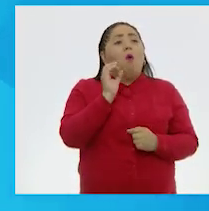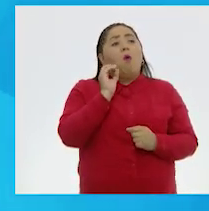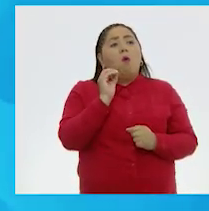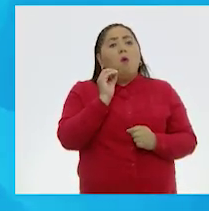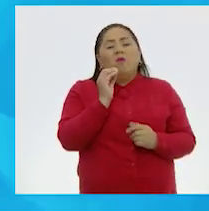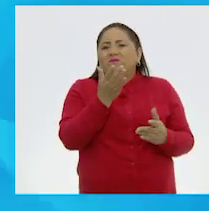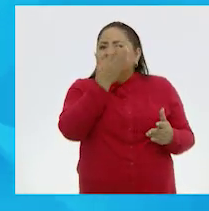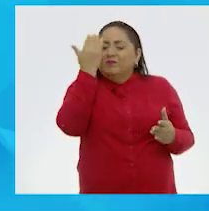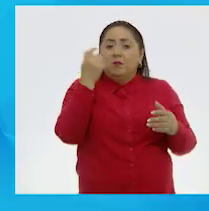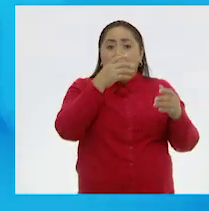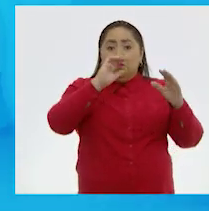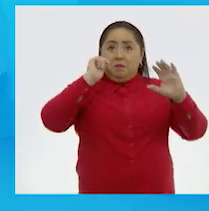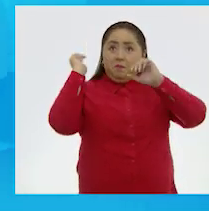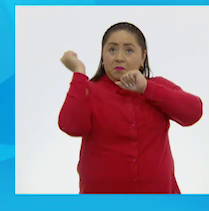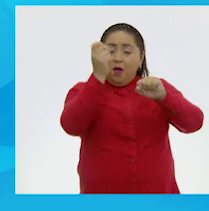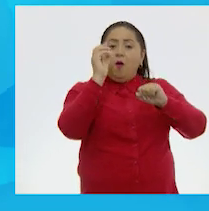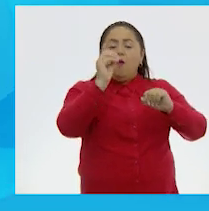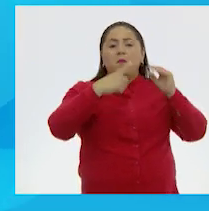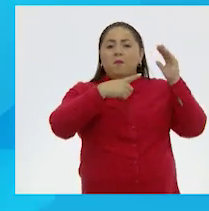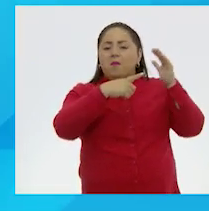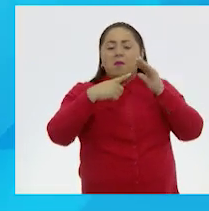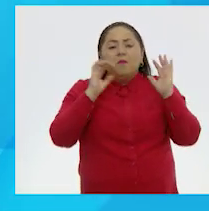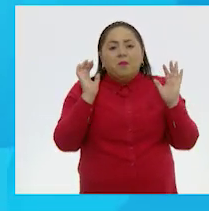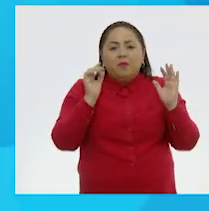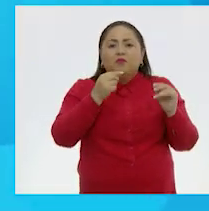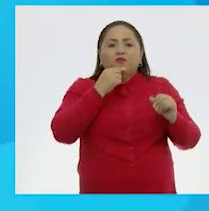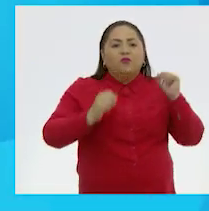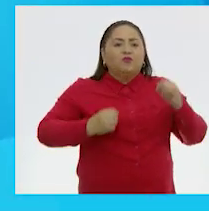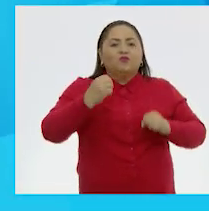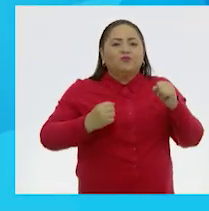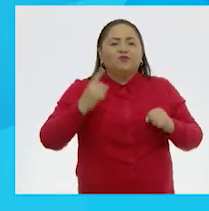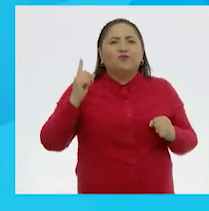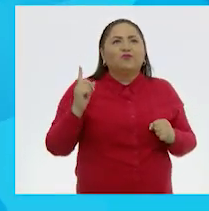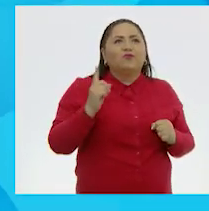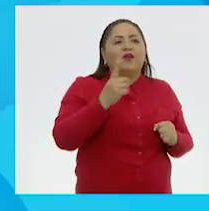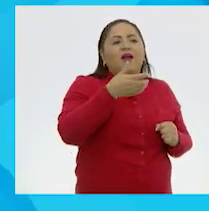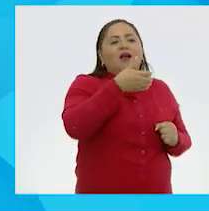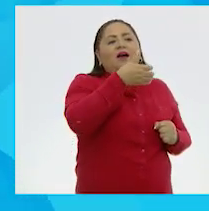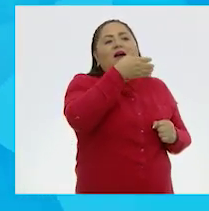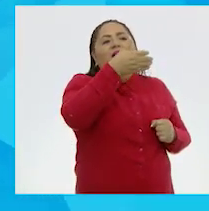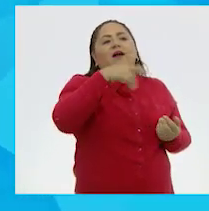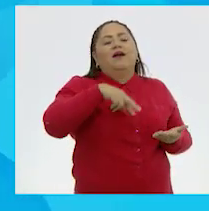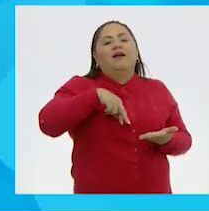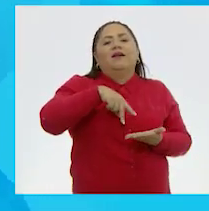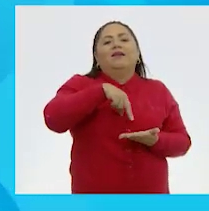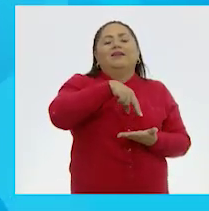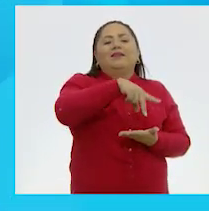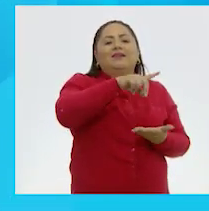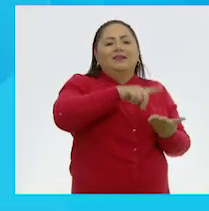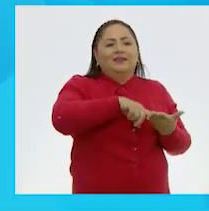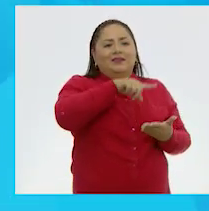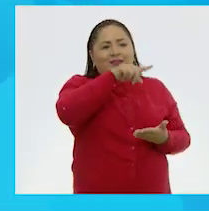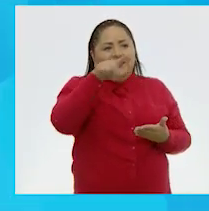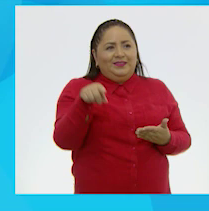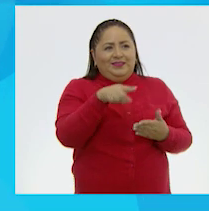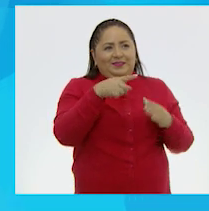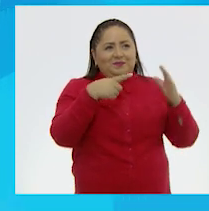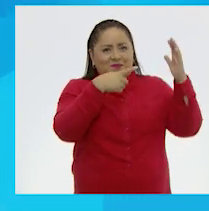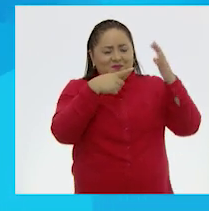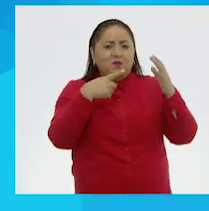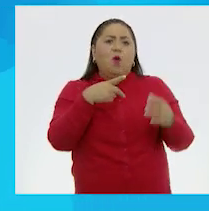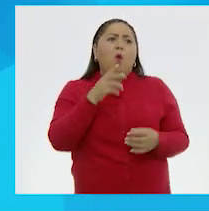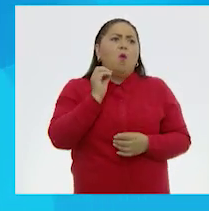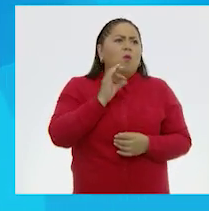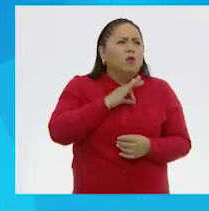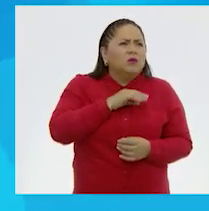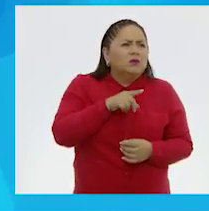es un papalote. Ajá. Y ella va corriendo por el campo, abajo de ese papalote. O a lo